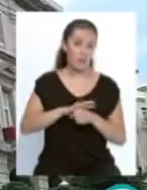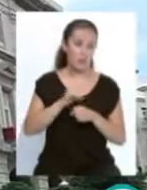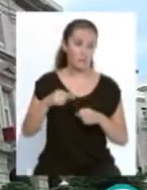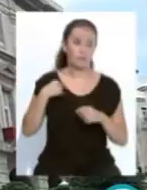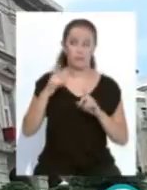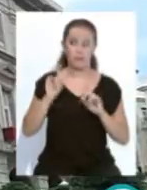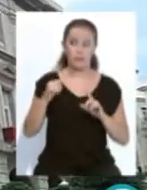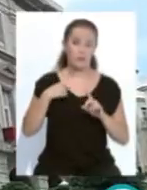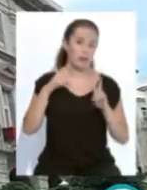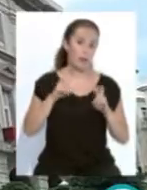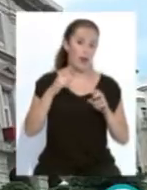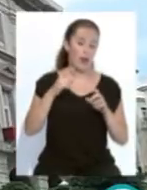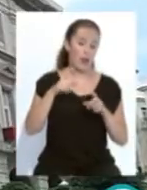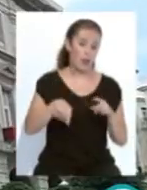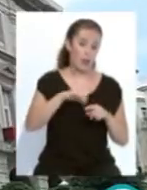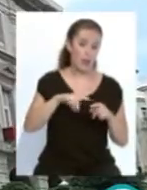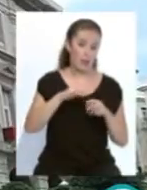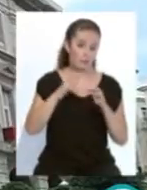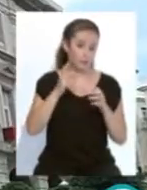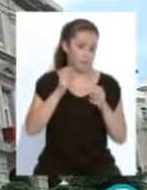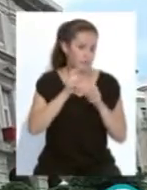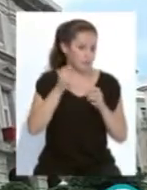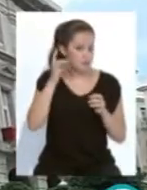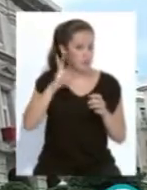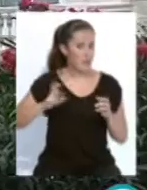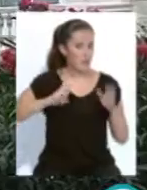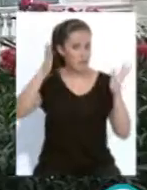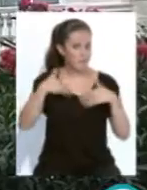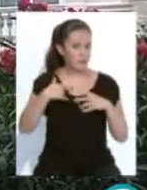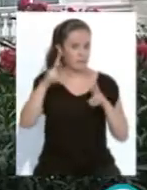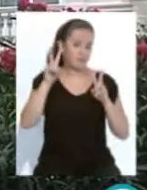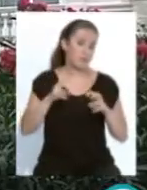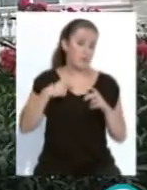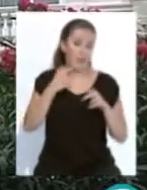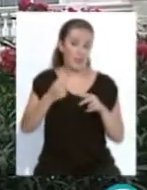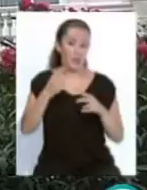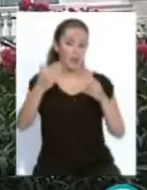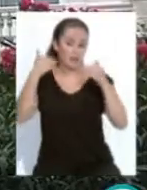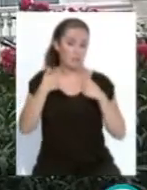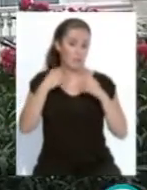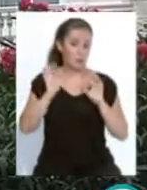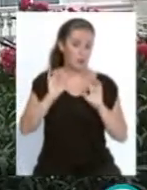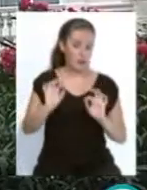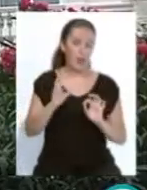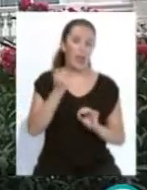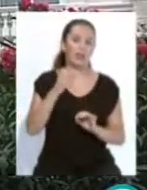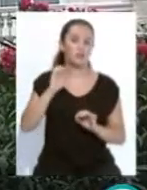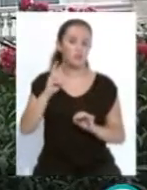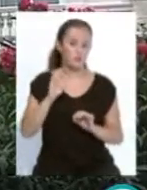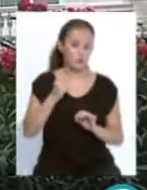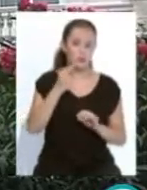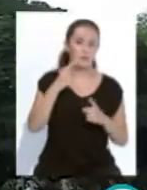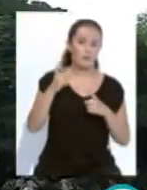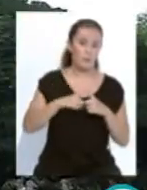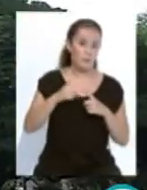trayectoria de una entidad saneada, rigurosa y solvente según el responsable del Área de Servicios Económicos, Jesús Solís. La Diputación en mayo abonó